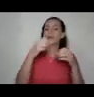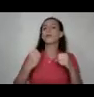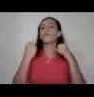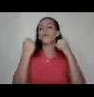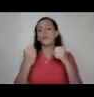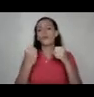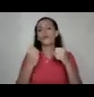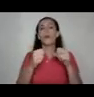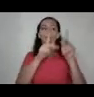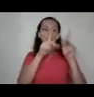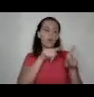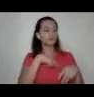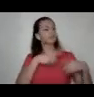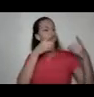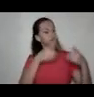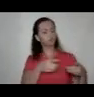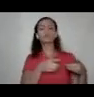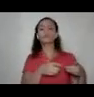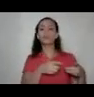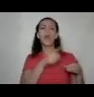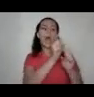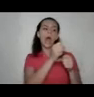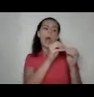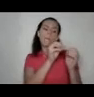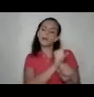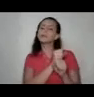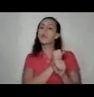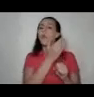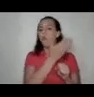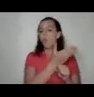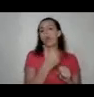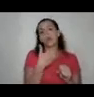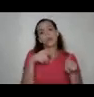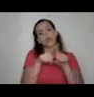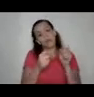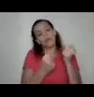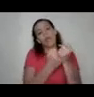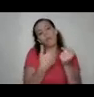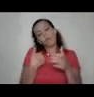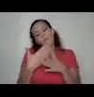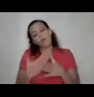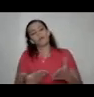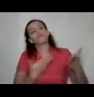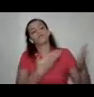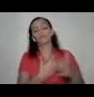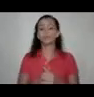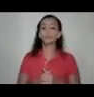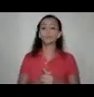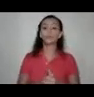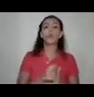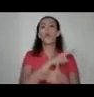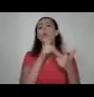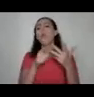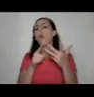que la persona tome la decisión que le haga estar más segura y que tenga pues ese apoyo de nuestra parte otro tema muy